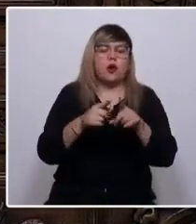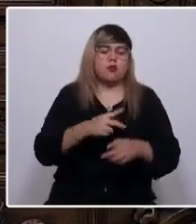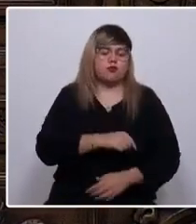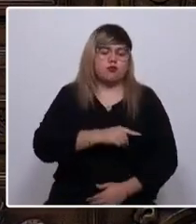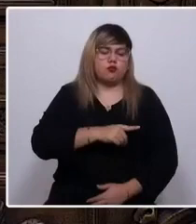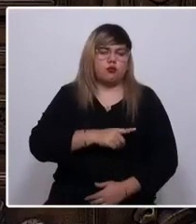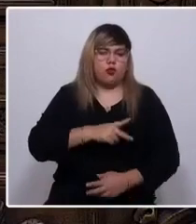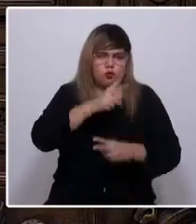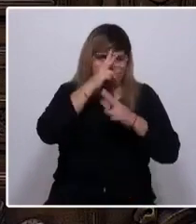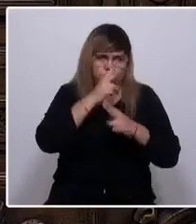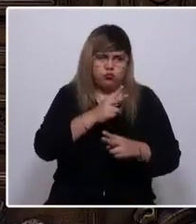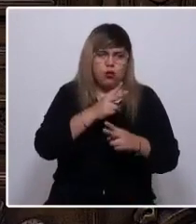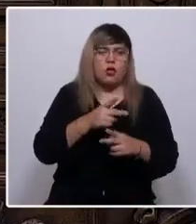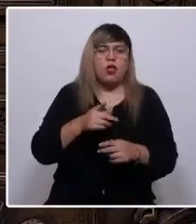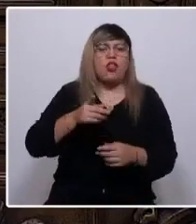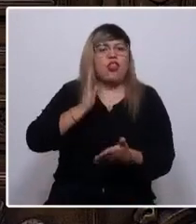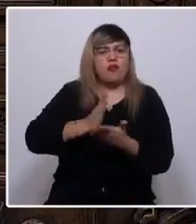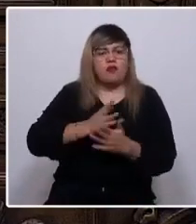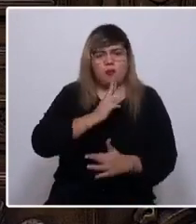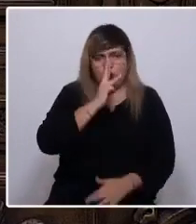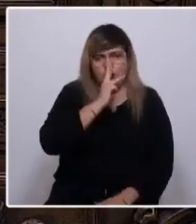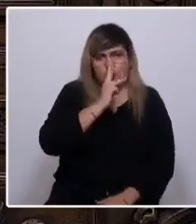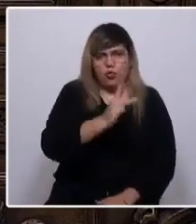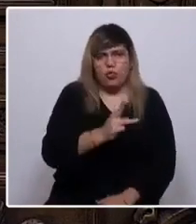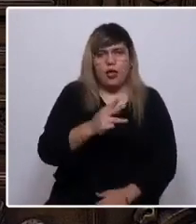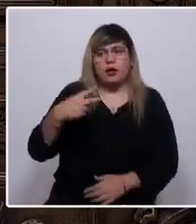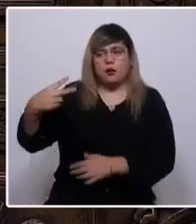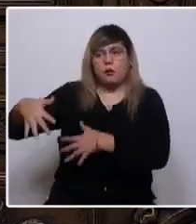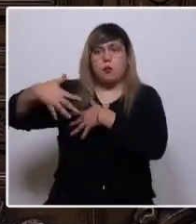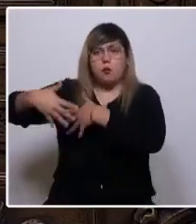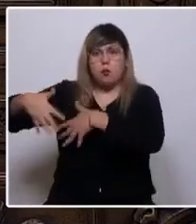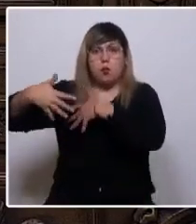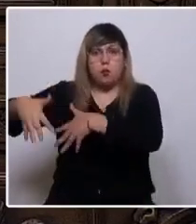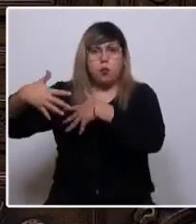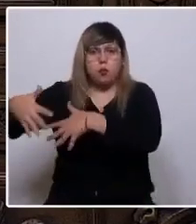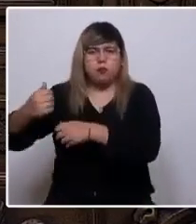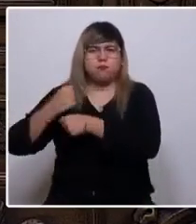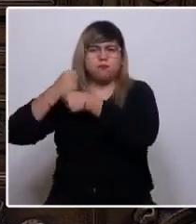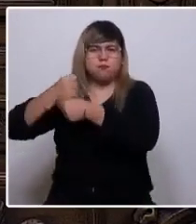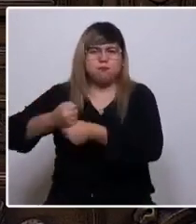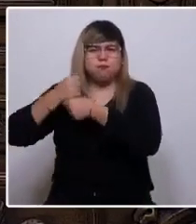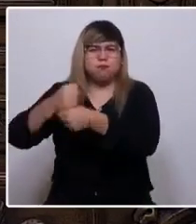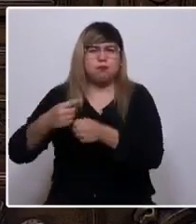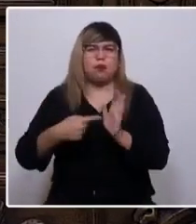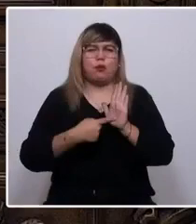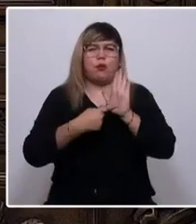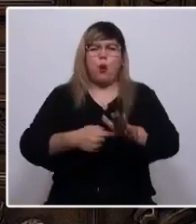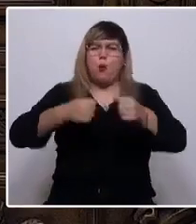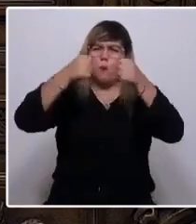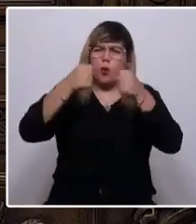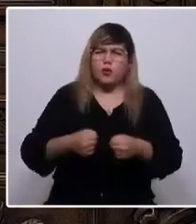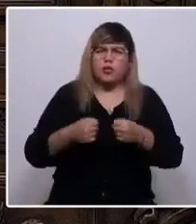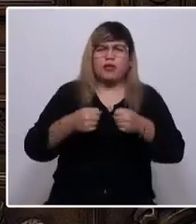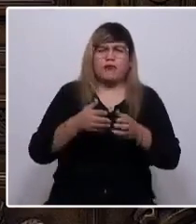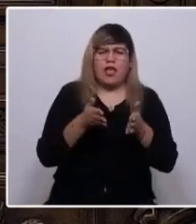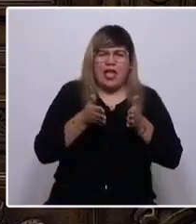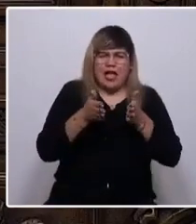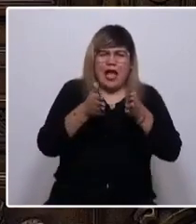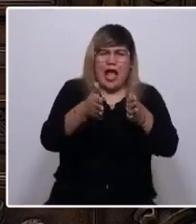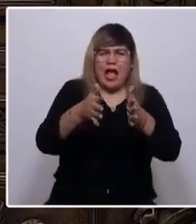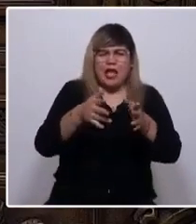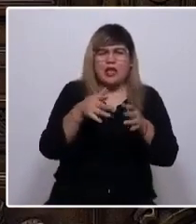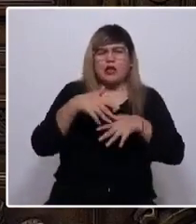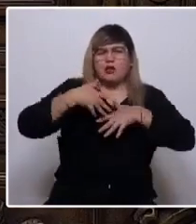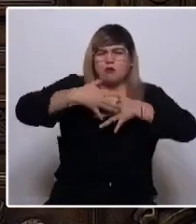Debemos responder a quienes con sus movilizaciones demostraron que era posible abrir las grandes salamedas y